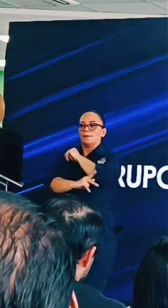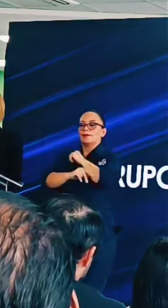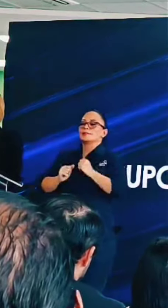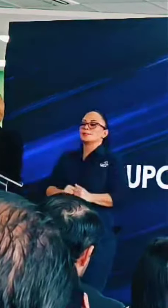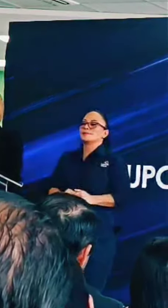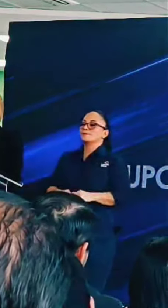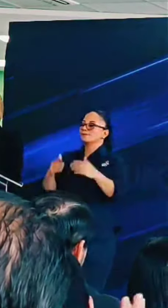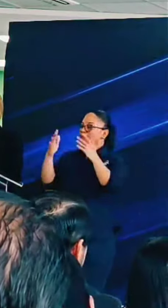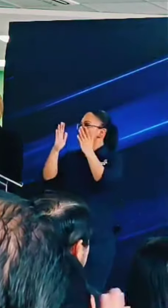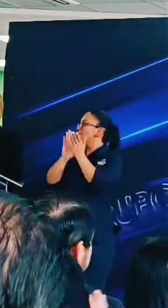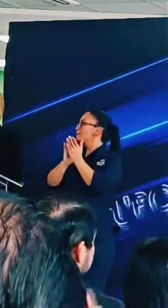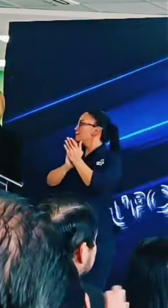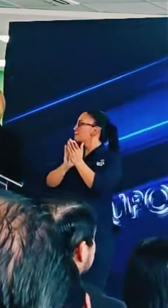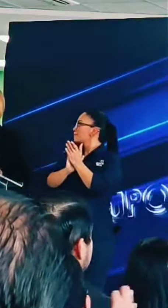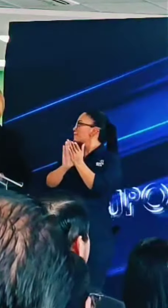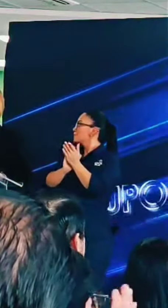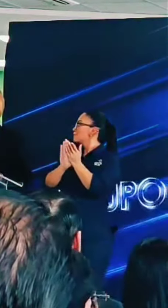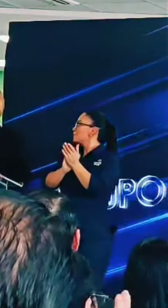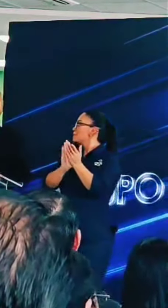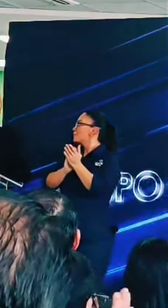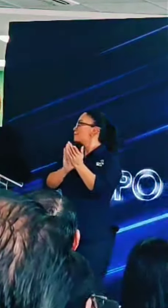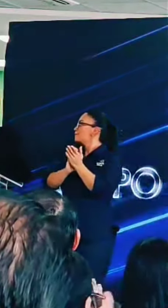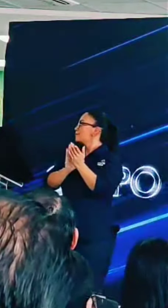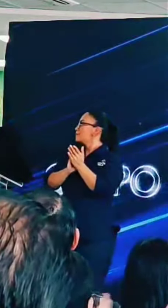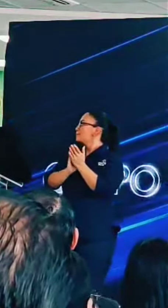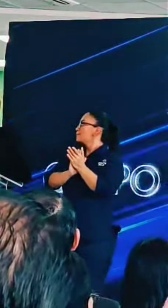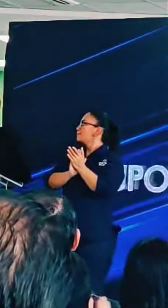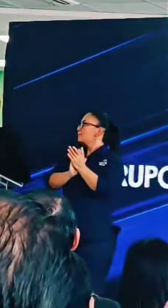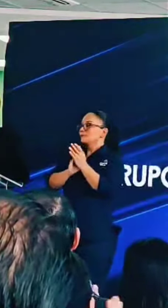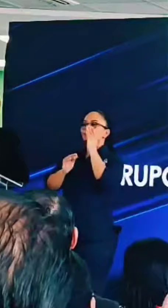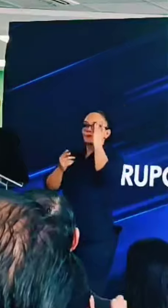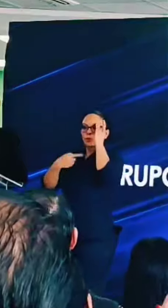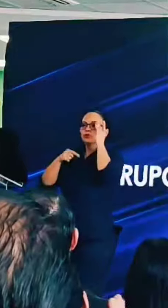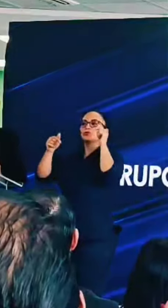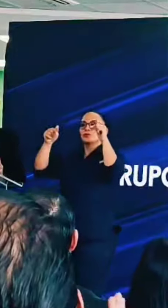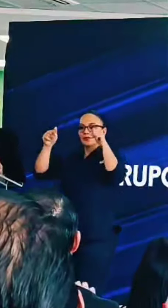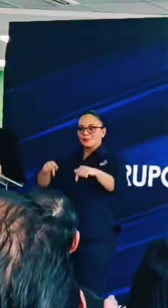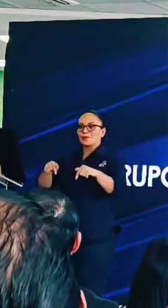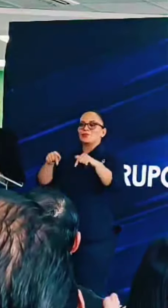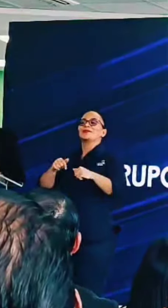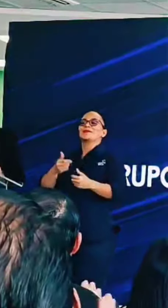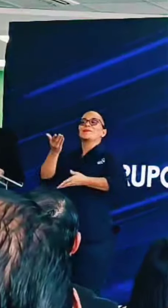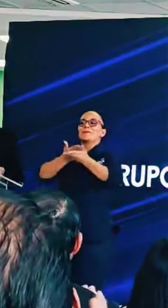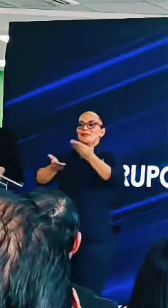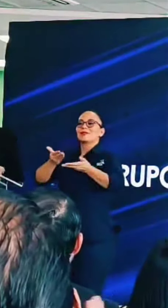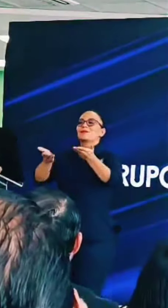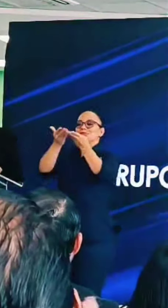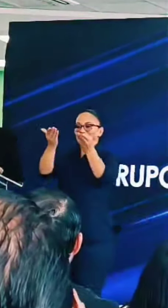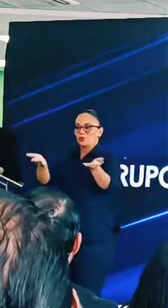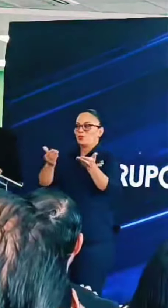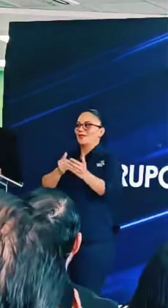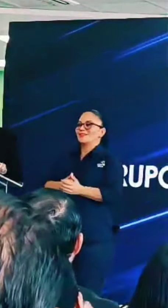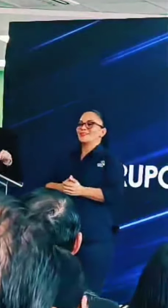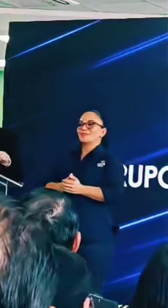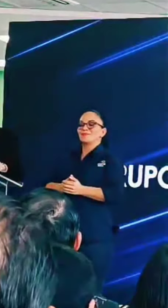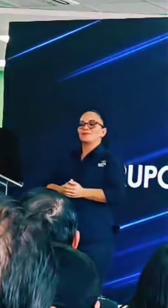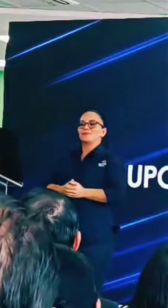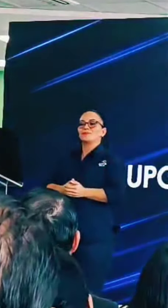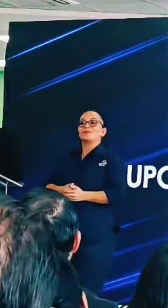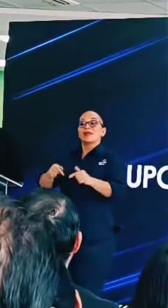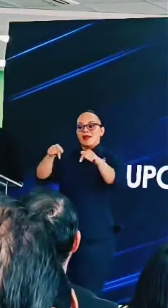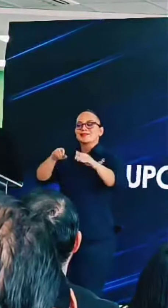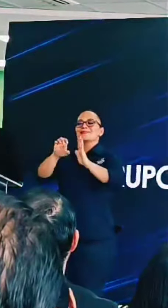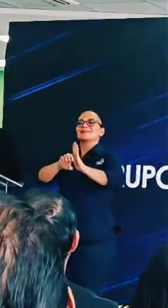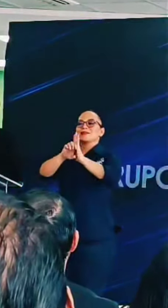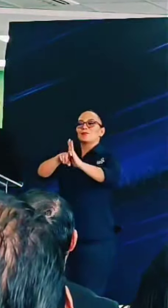Gracias. Gracias. estamos aquí, las actividades sociales. Este es el